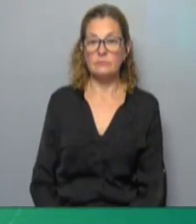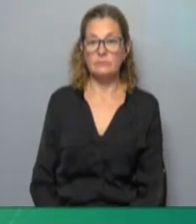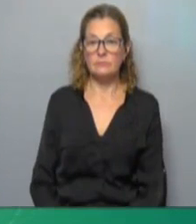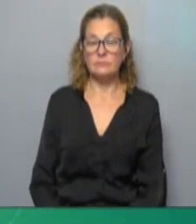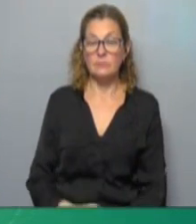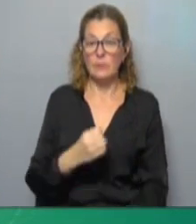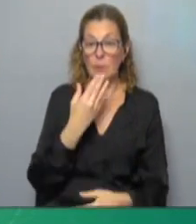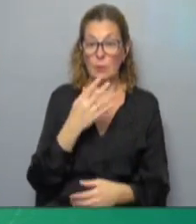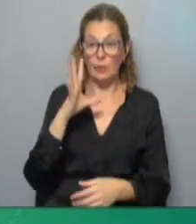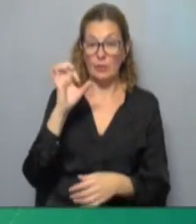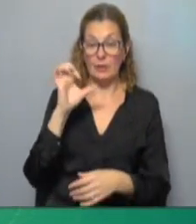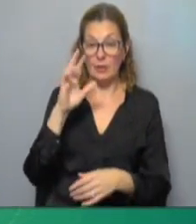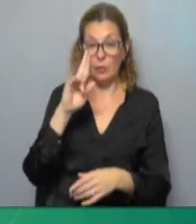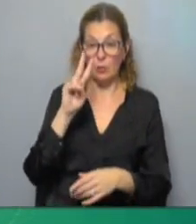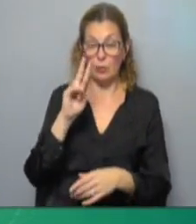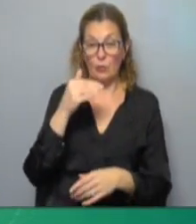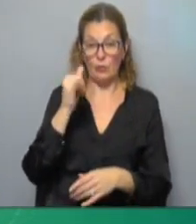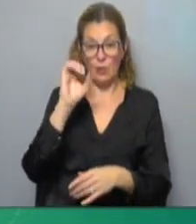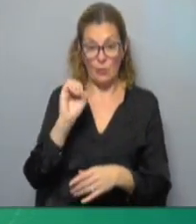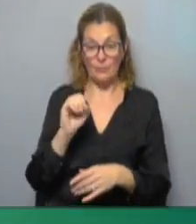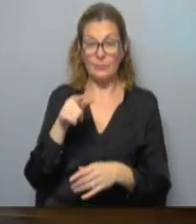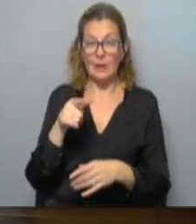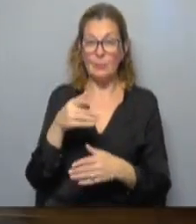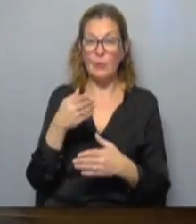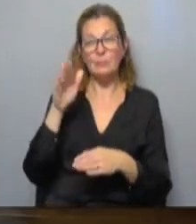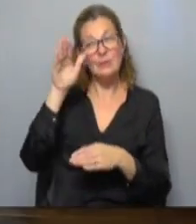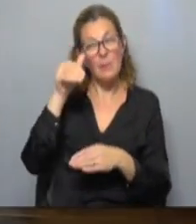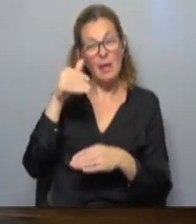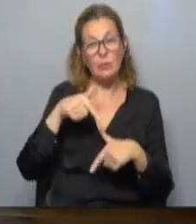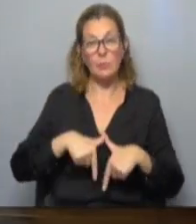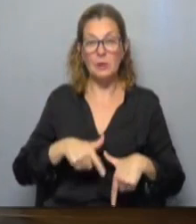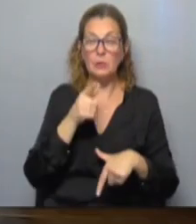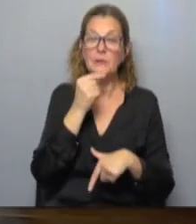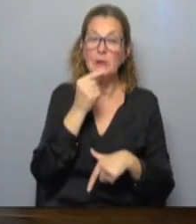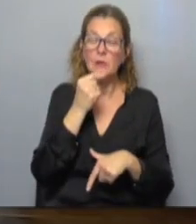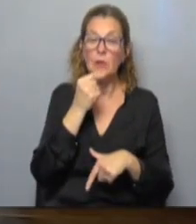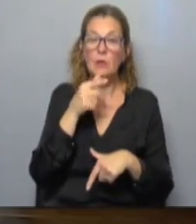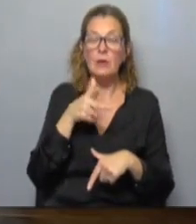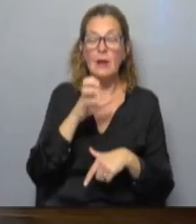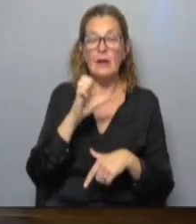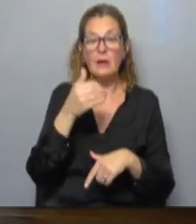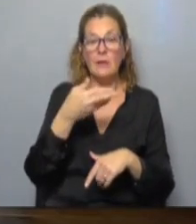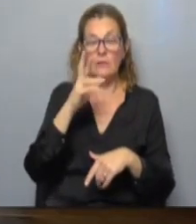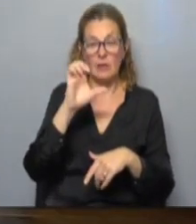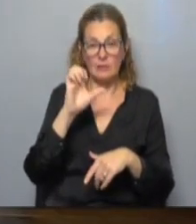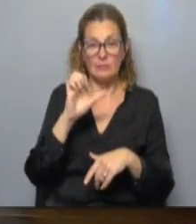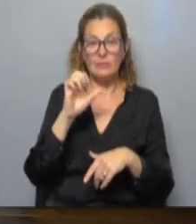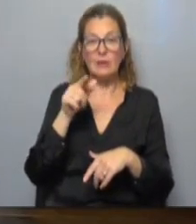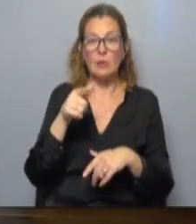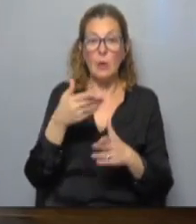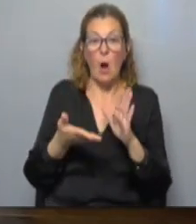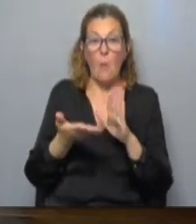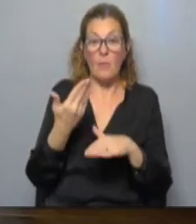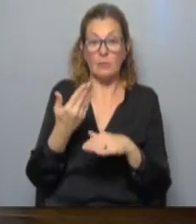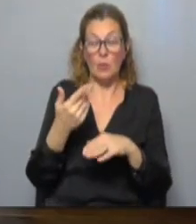Bueno, Martín, el Senador Rubio mañana estará interpelando al Ministro del Interior, Luis Alberto Heber. Esto por el aumento